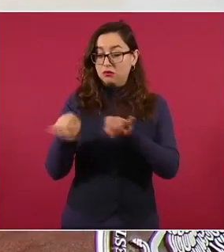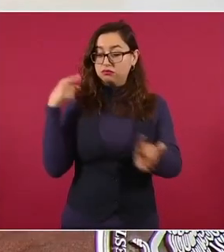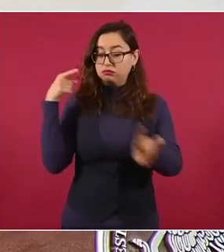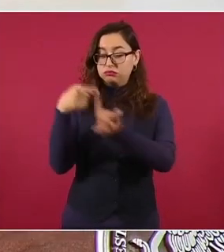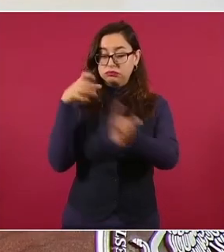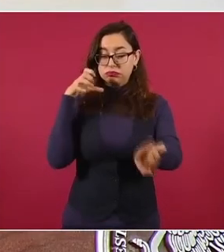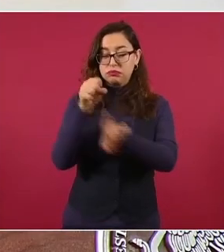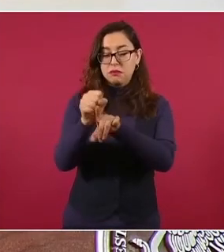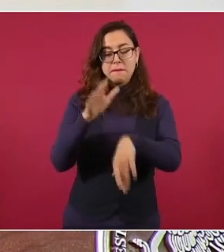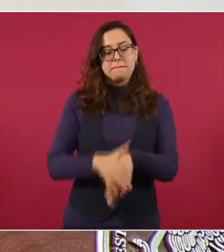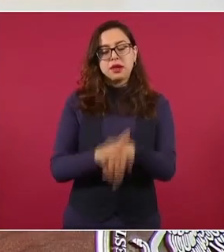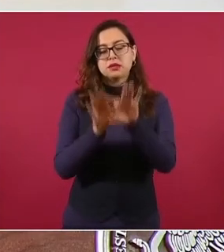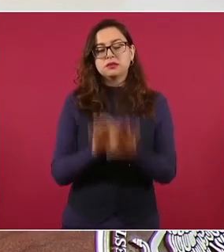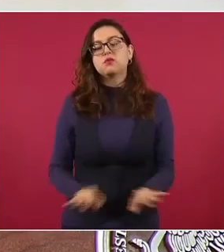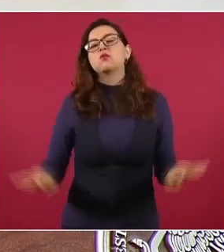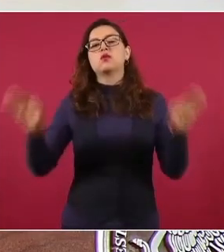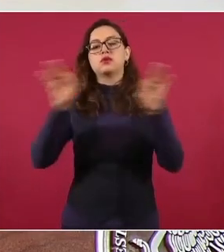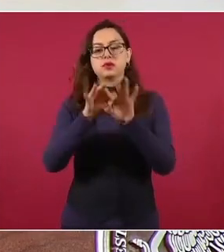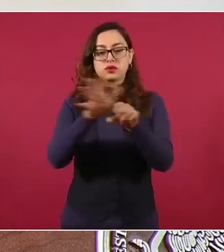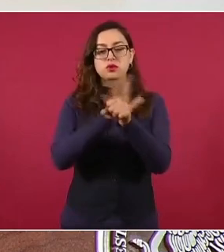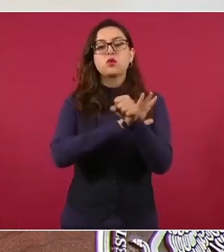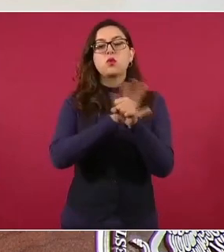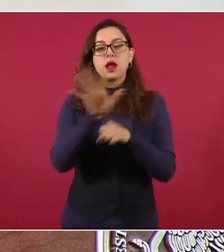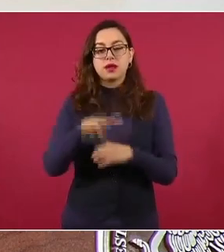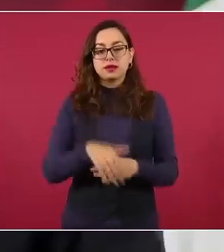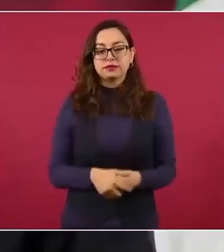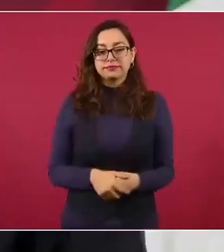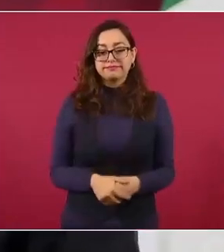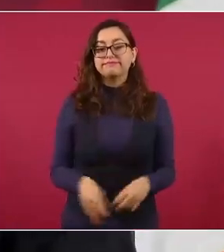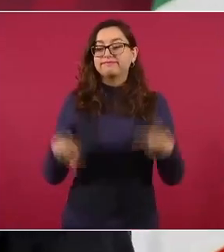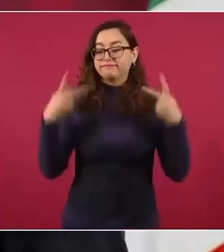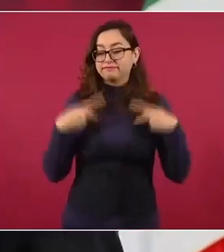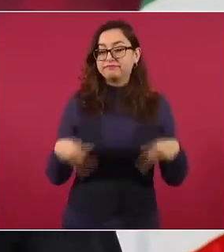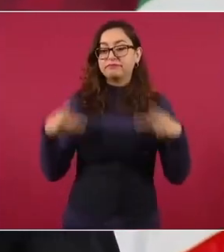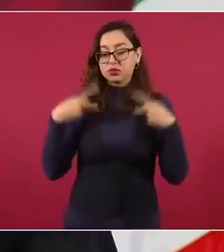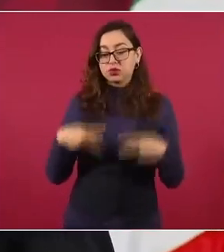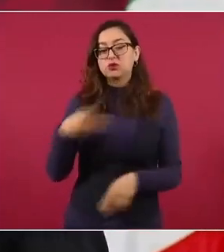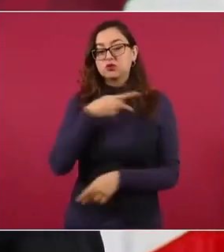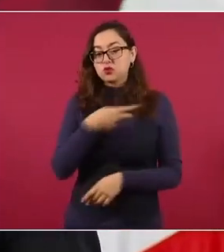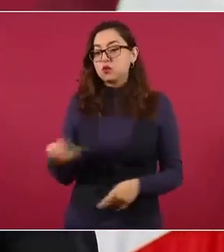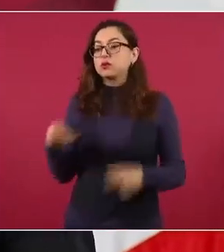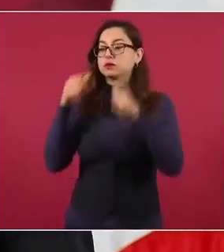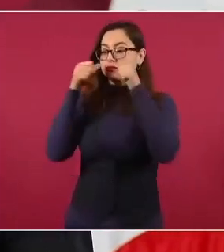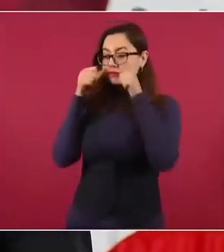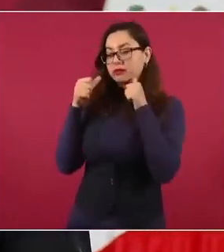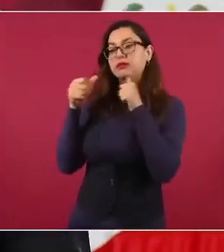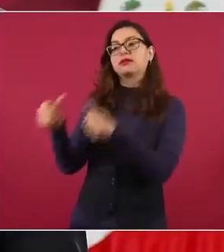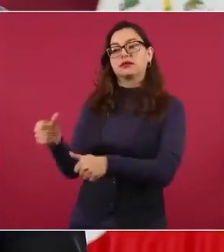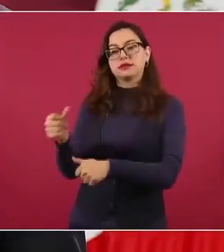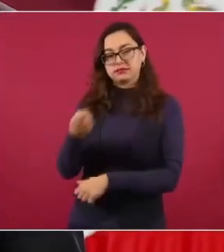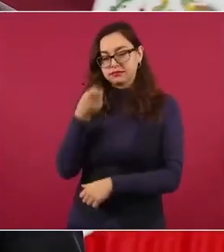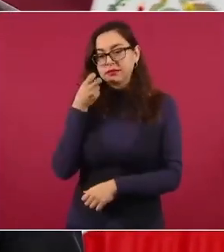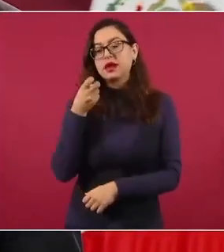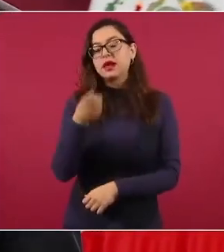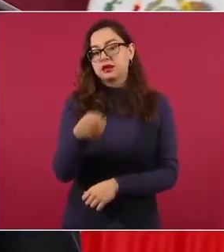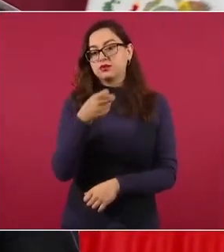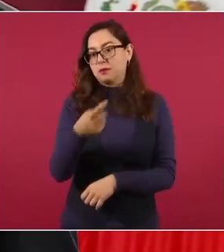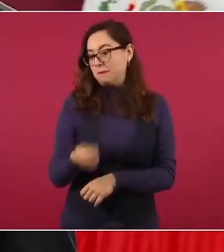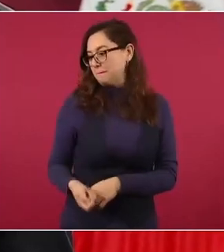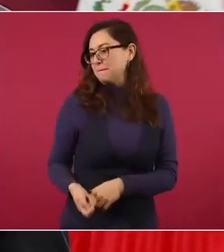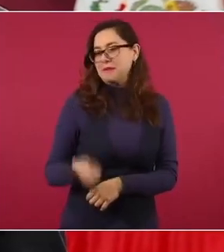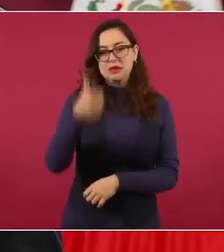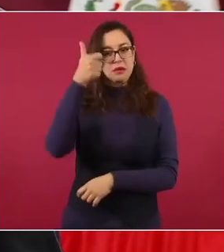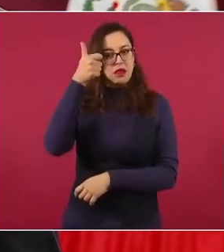que se esté atendiendo a los marginados, como nunca,